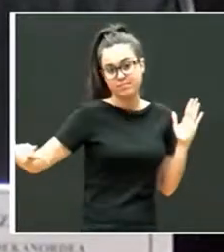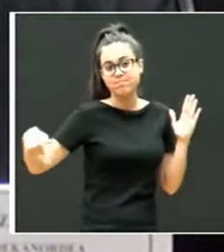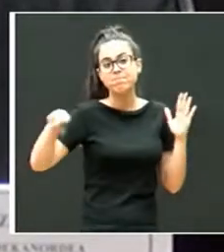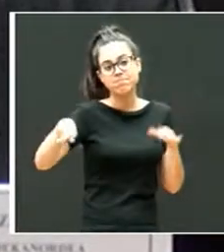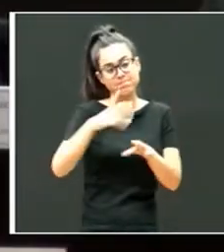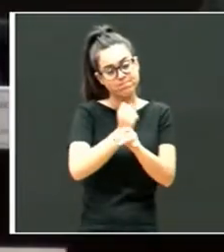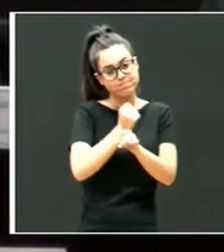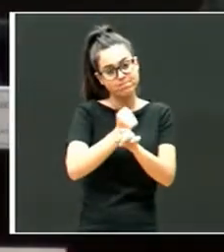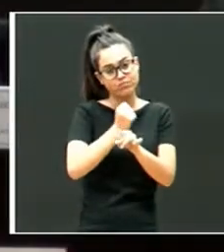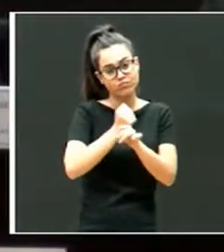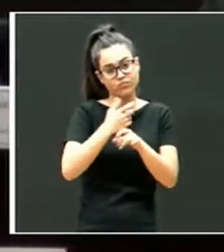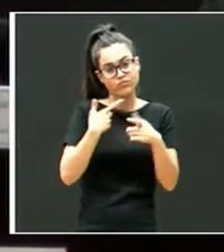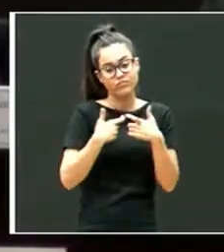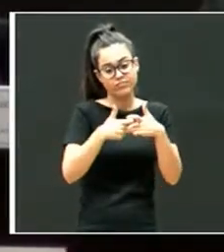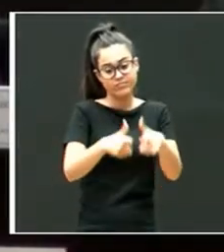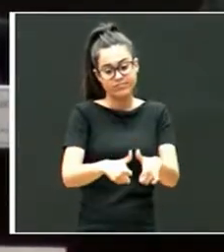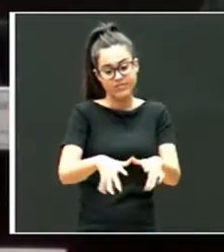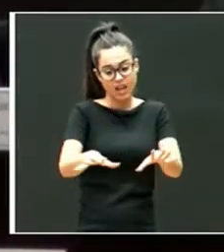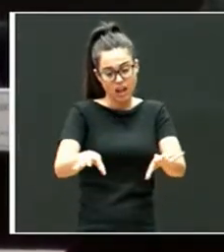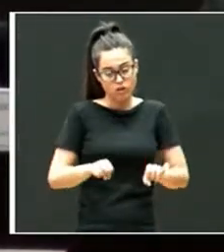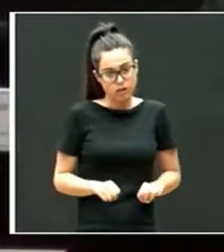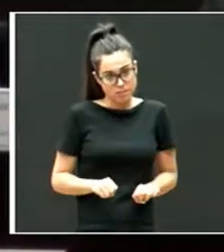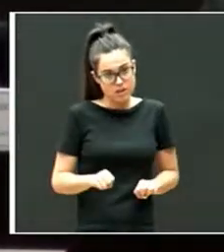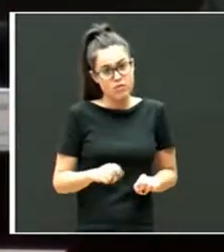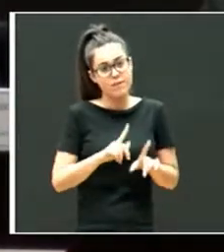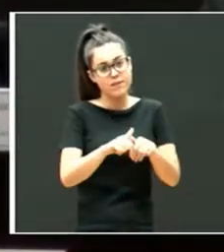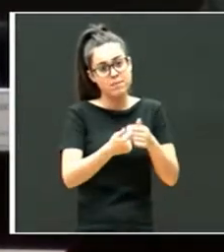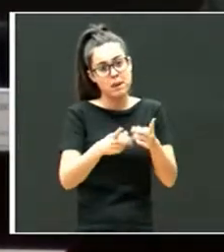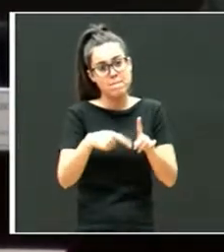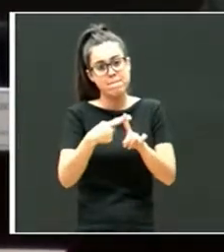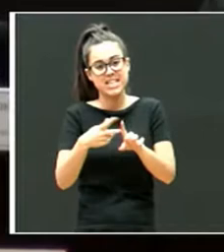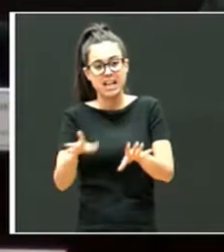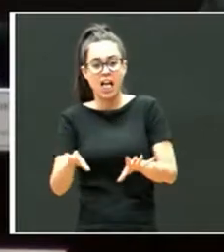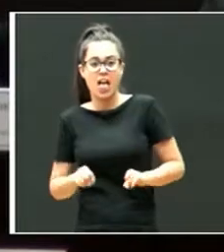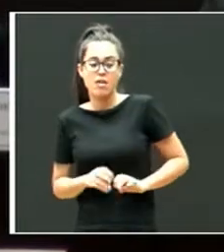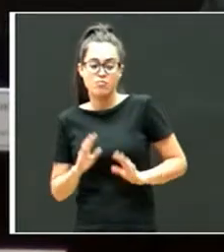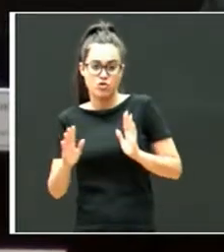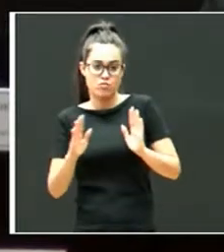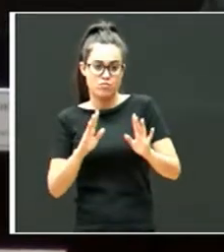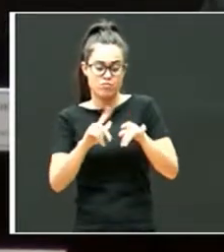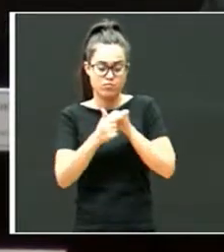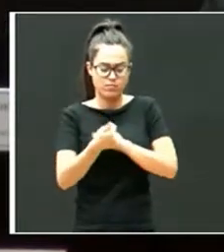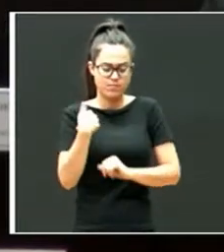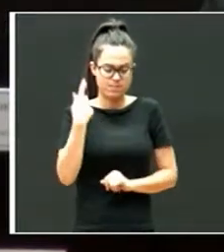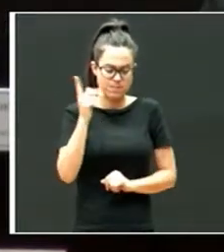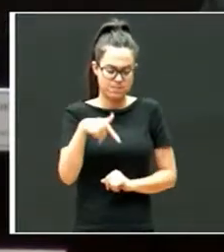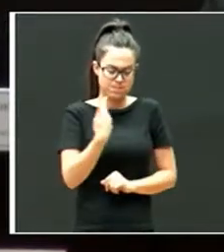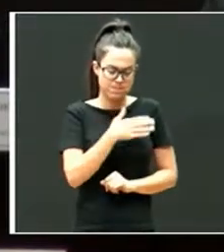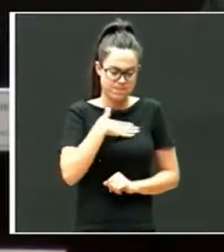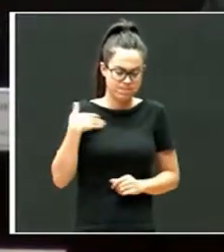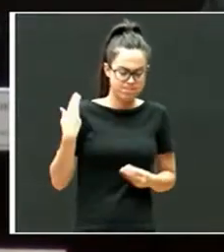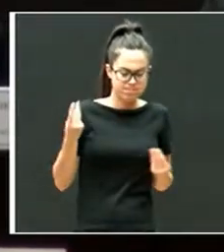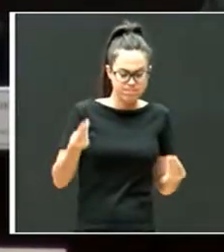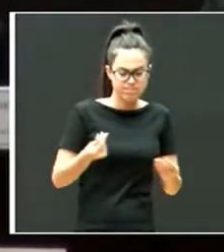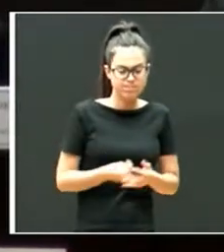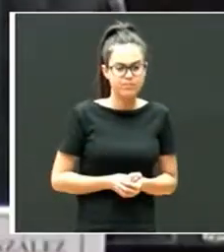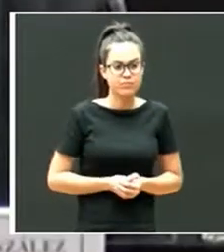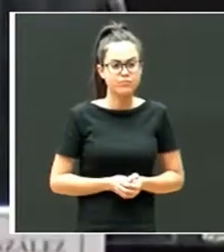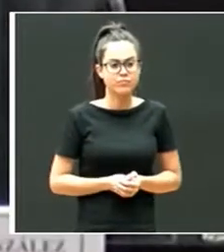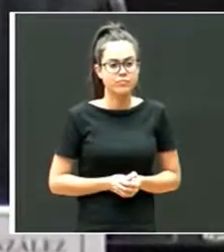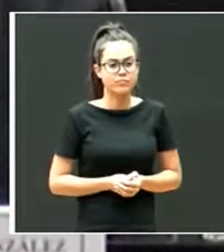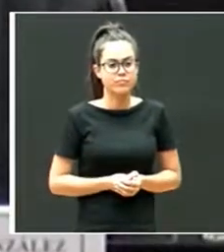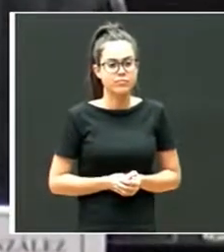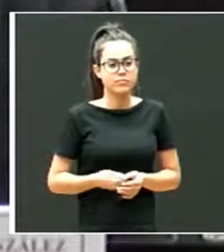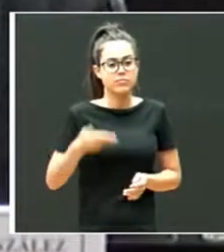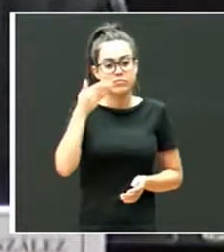específicamente en el área de acogimiento familiar y adopción, he tratado también de ponerme en, bueno, desde lo que es